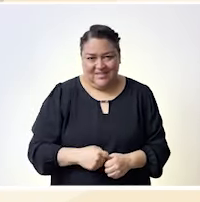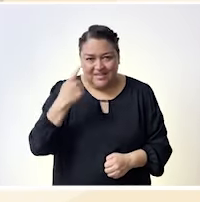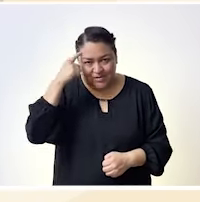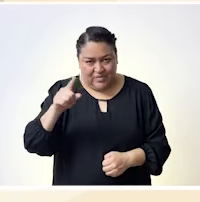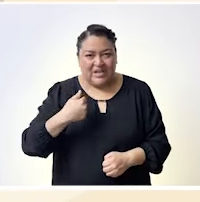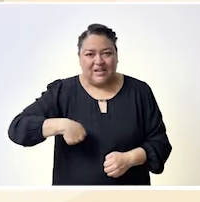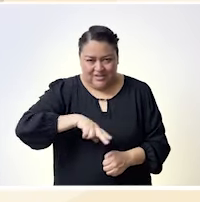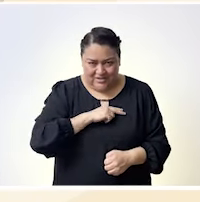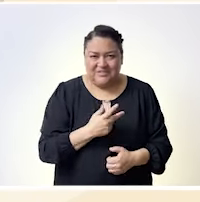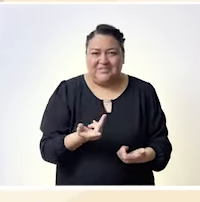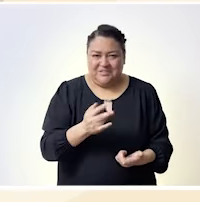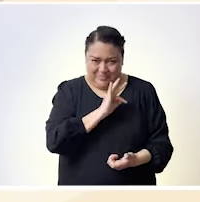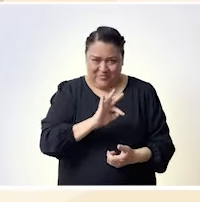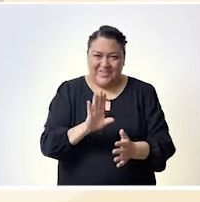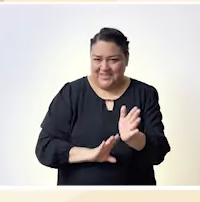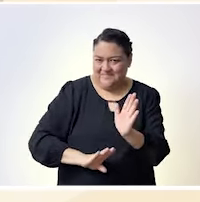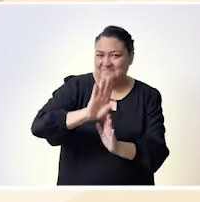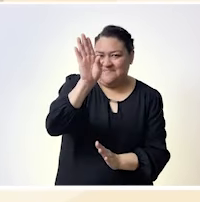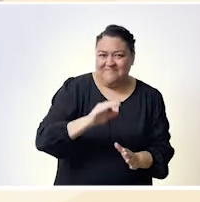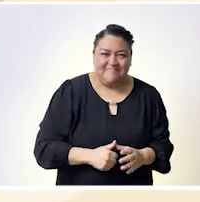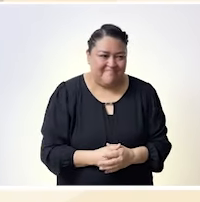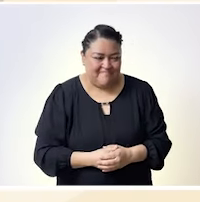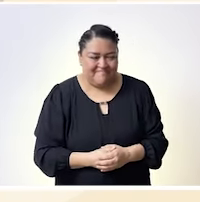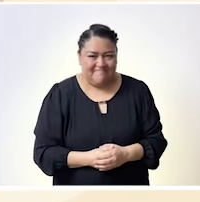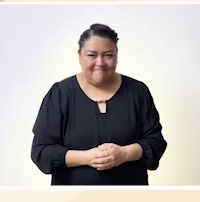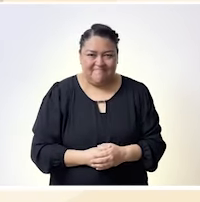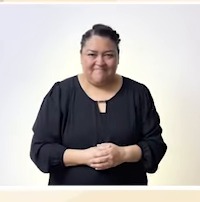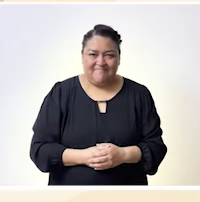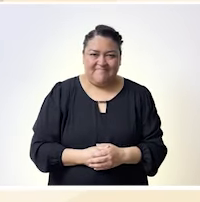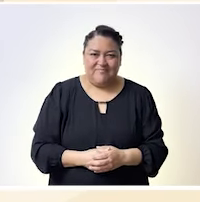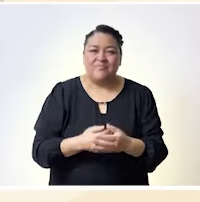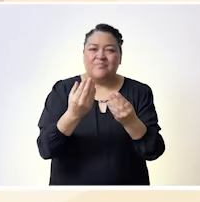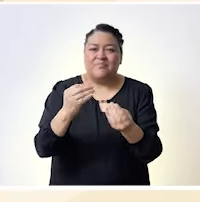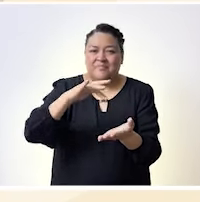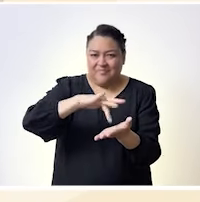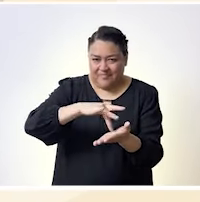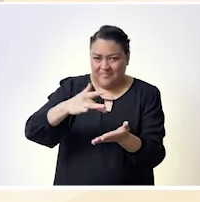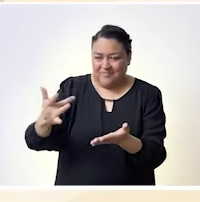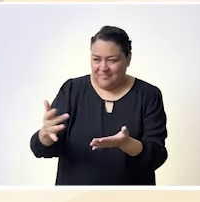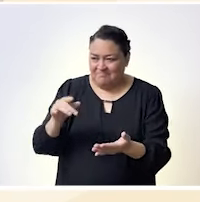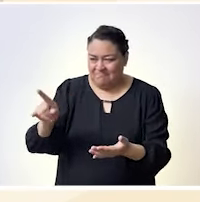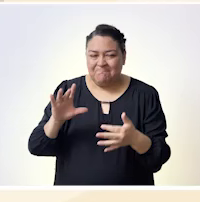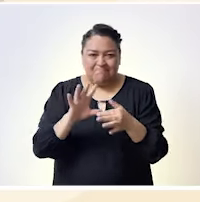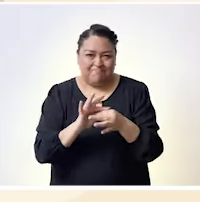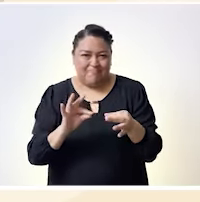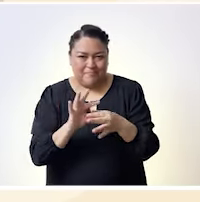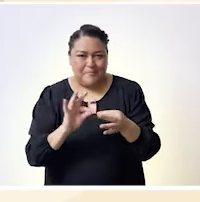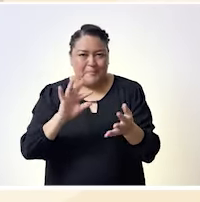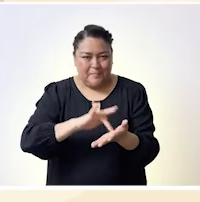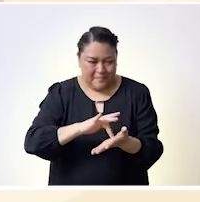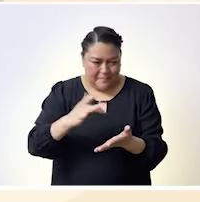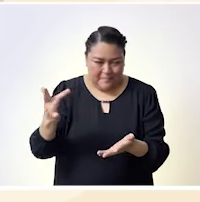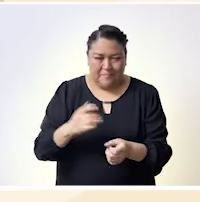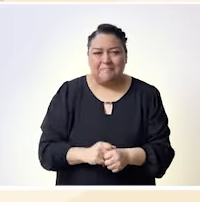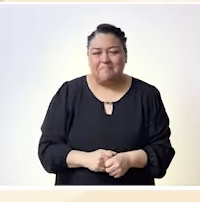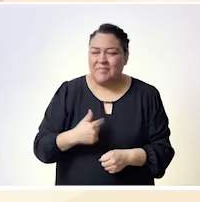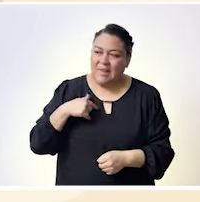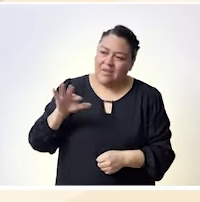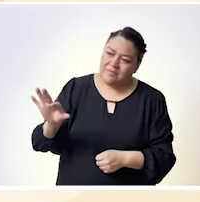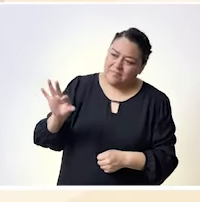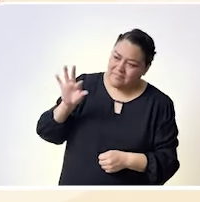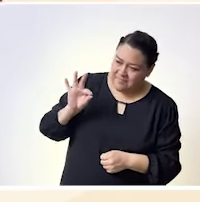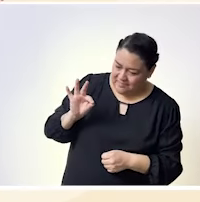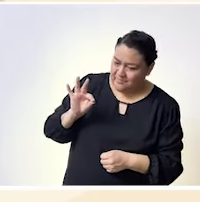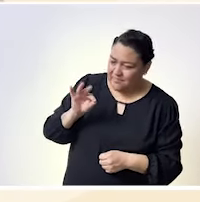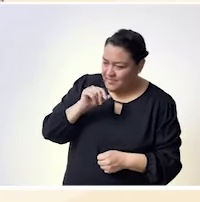mismas pueden y deben manifestar sus propias decisiones y ejercer sus propios derechos muchas gracias Claudia pues con